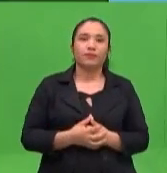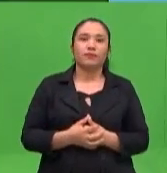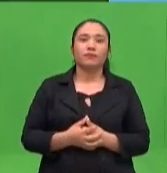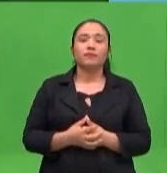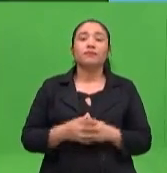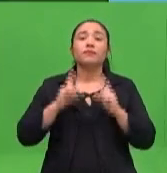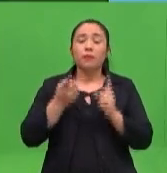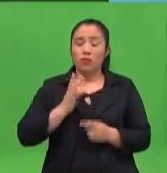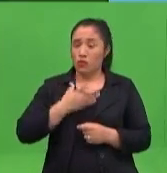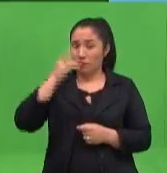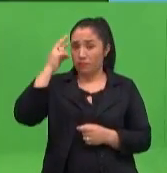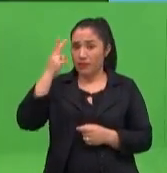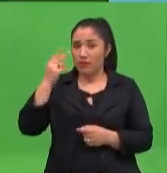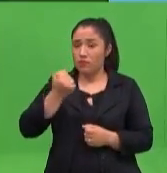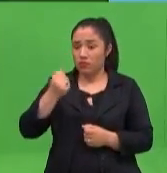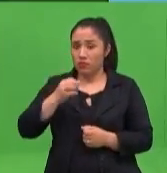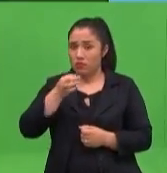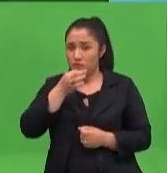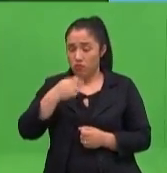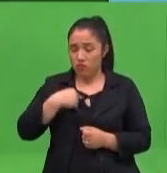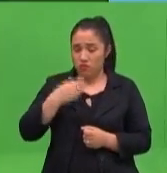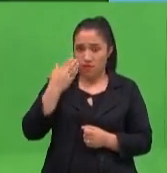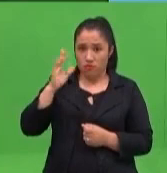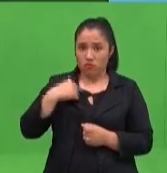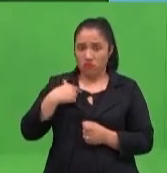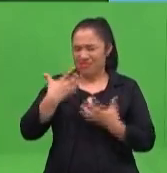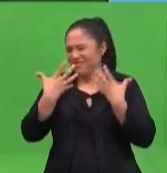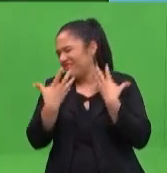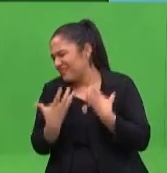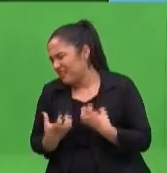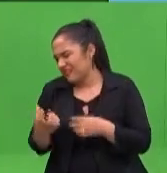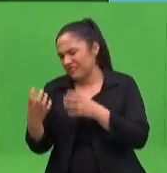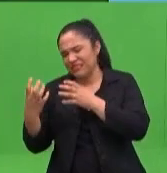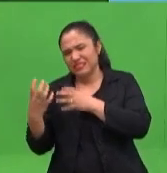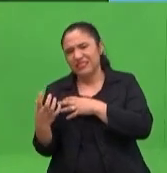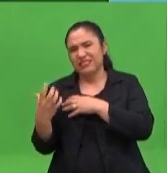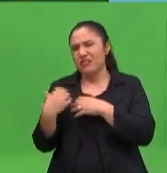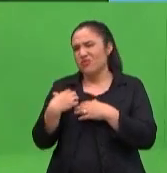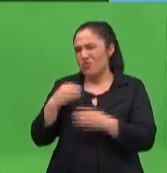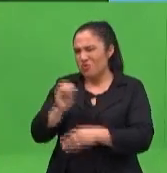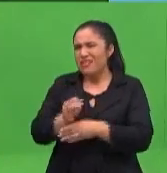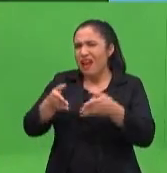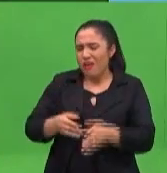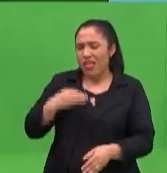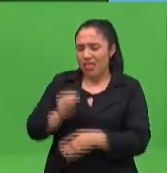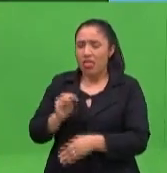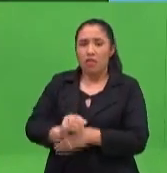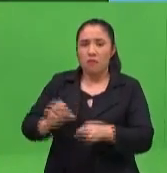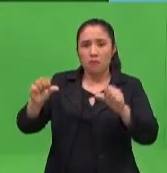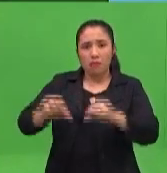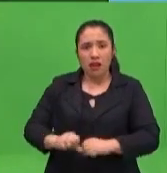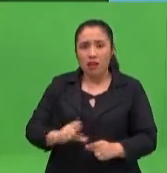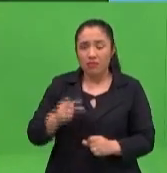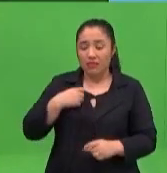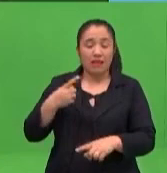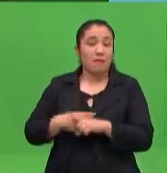estresados no le vamos a poder ayudar. Entonces, yo como adulto tengo que bajar mis decibeles, tomarme mi tiempo también, ¿verdad? Para poder